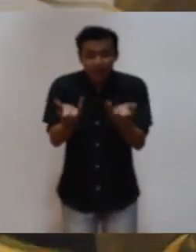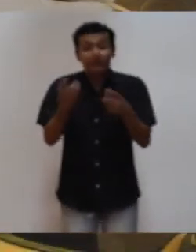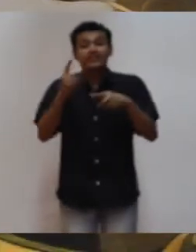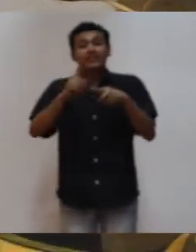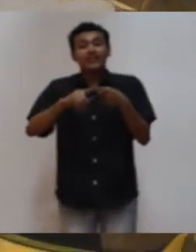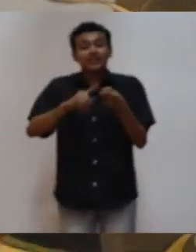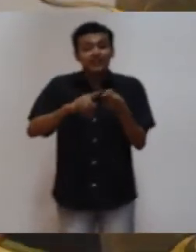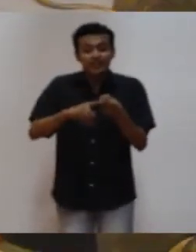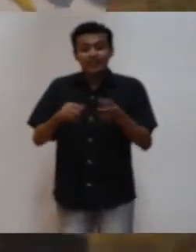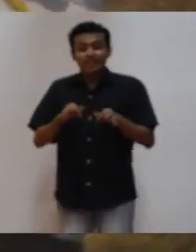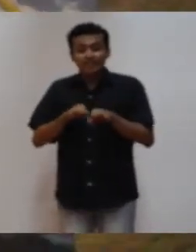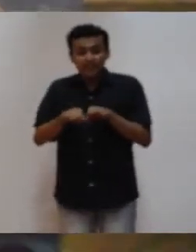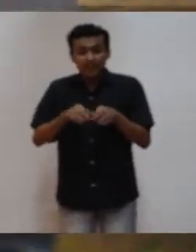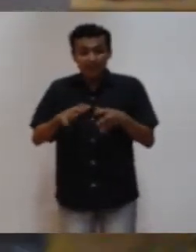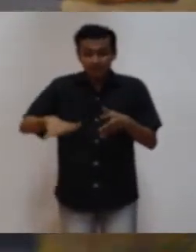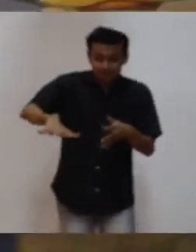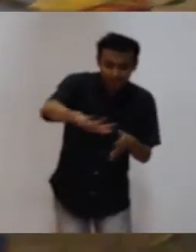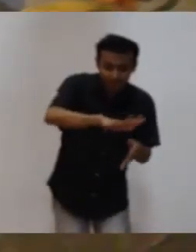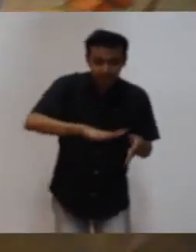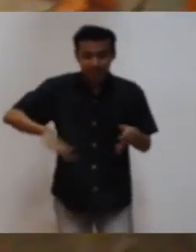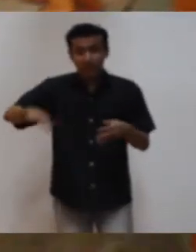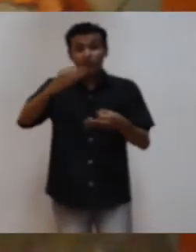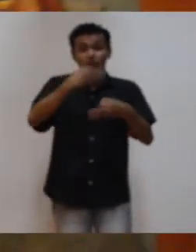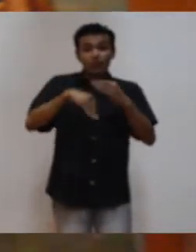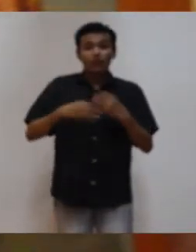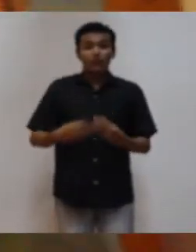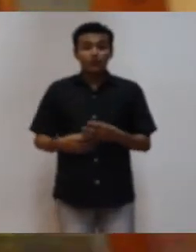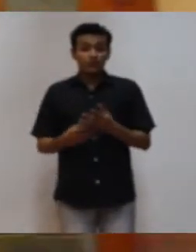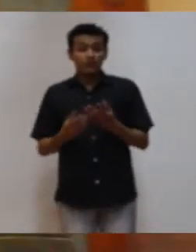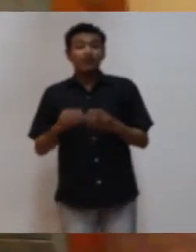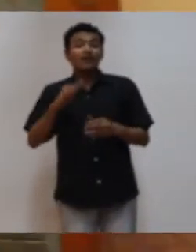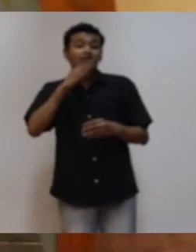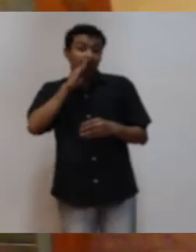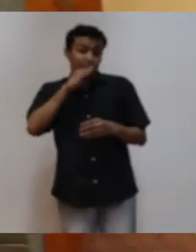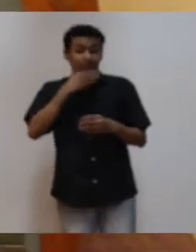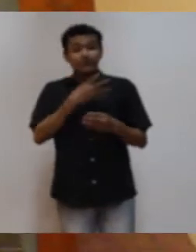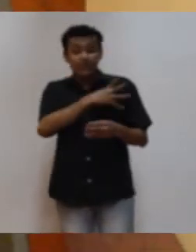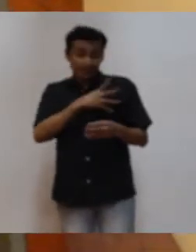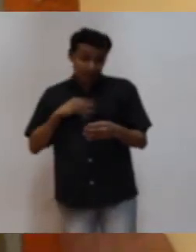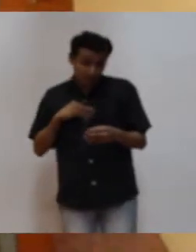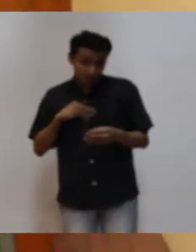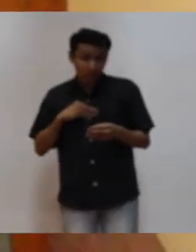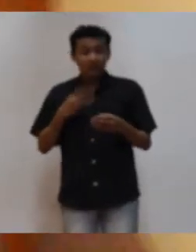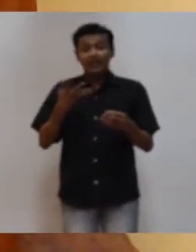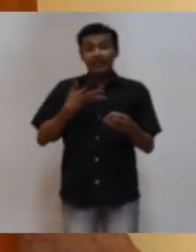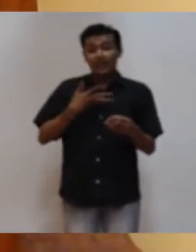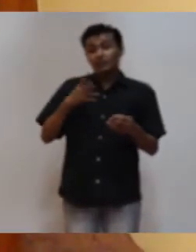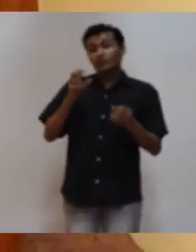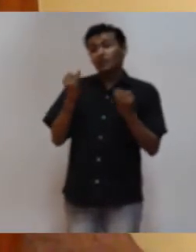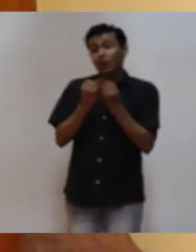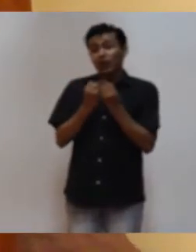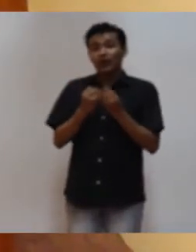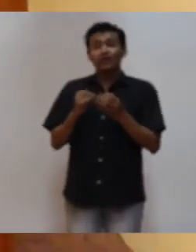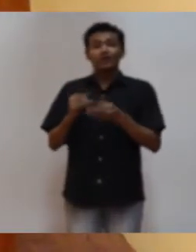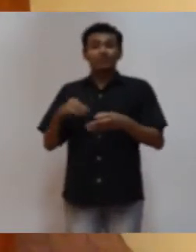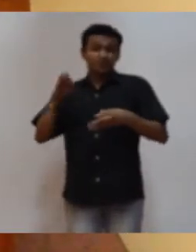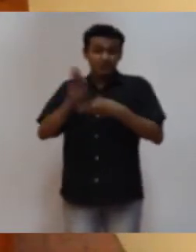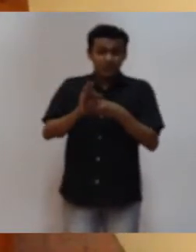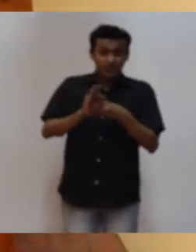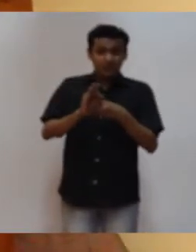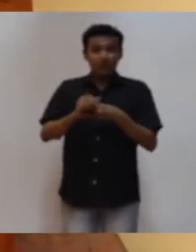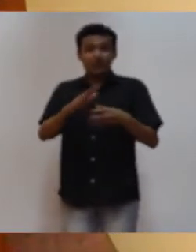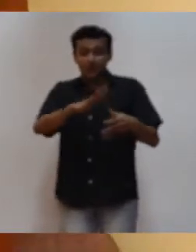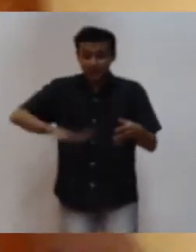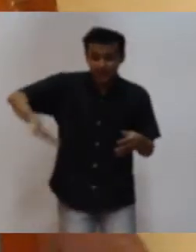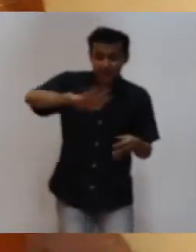Somos Hijos del Maíz. Del lado izquierdo tenemos a un gran defensor de la tierra, Emiliano Zapata. Del